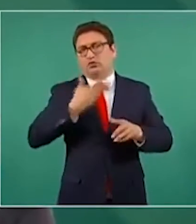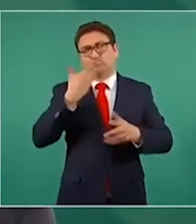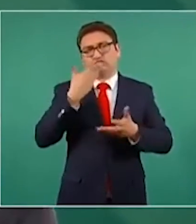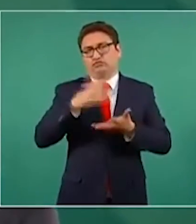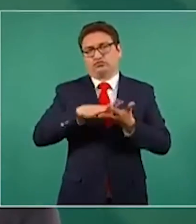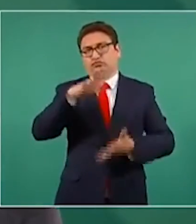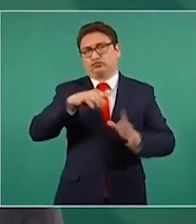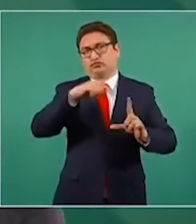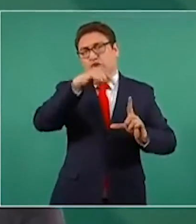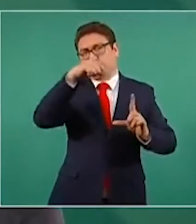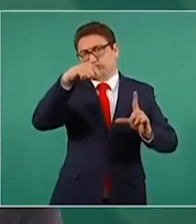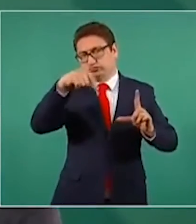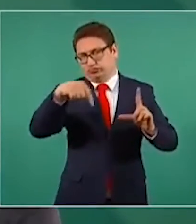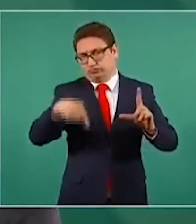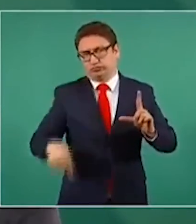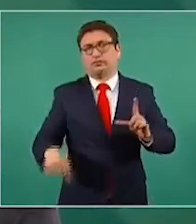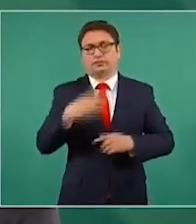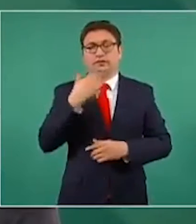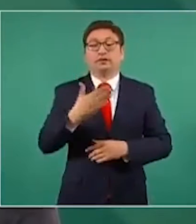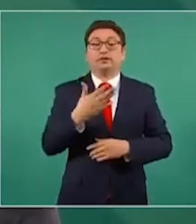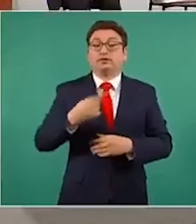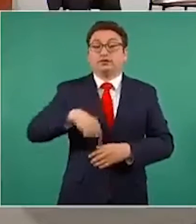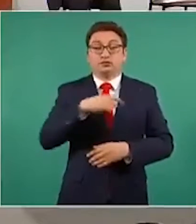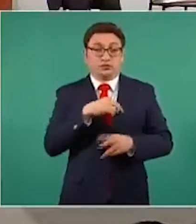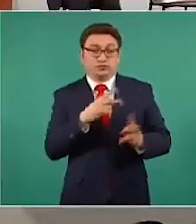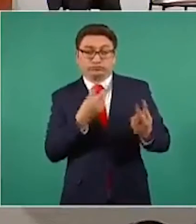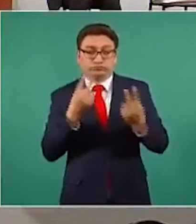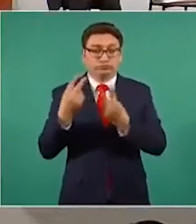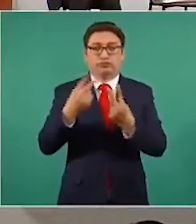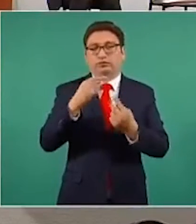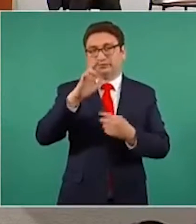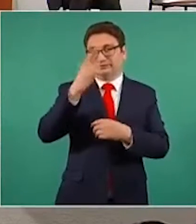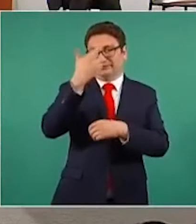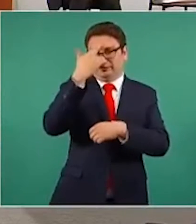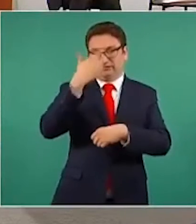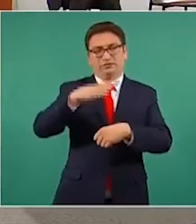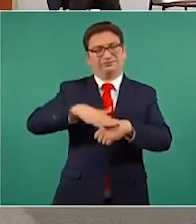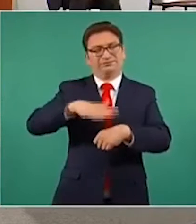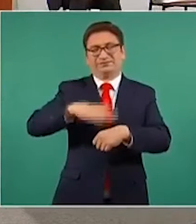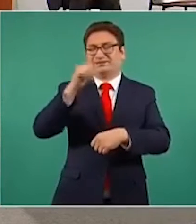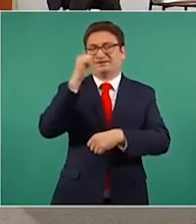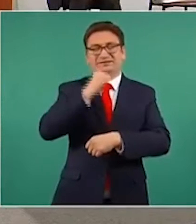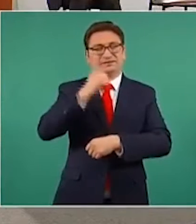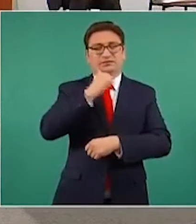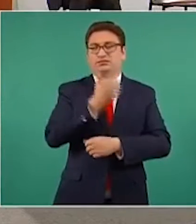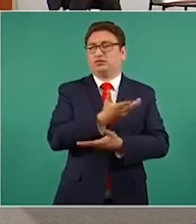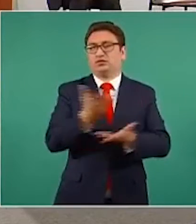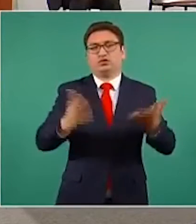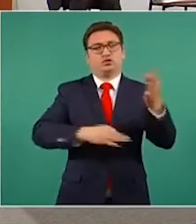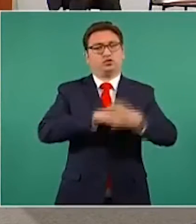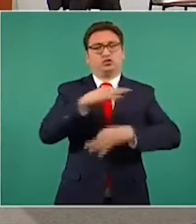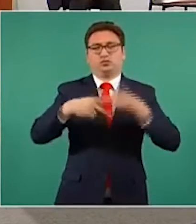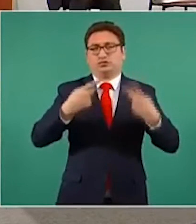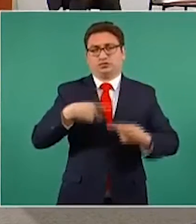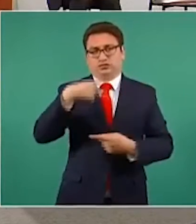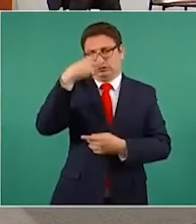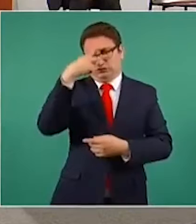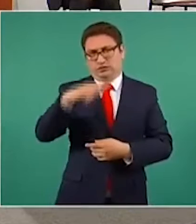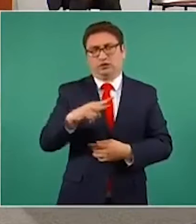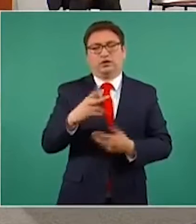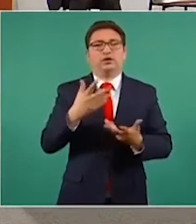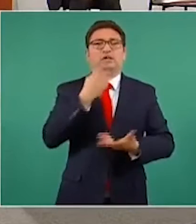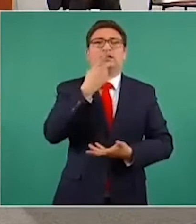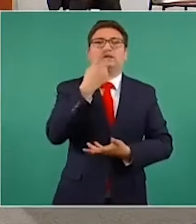se ha mantenido a la baja. Hay que mantenernos expectantes y la recomendación que hacemos siempre a todo el pueblo es seguir